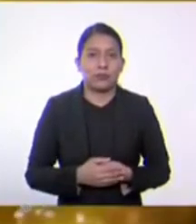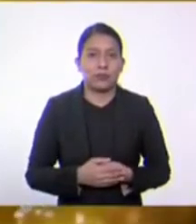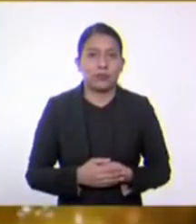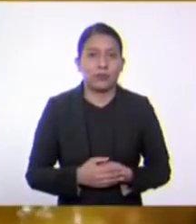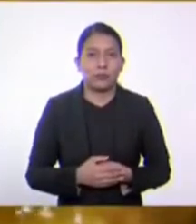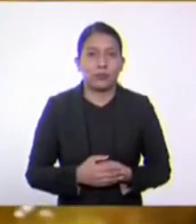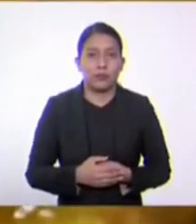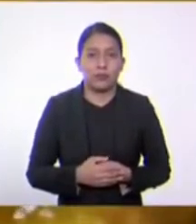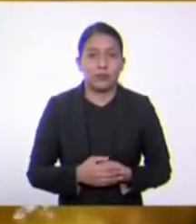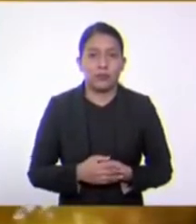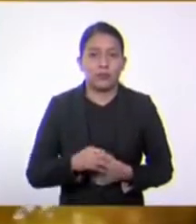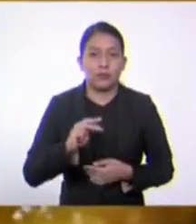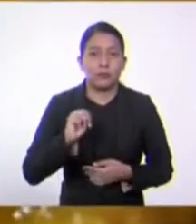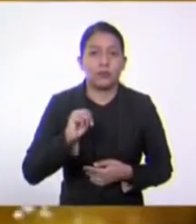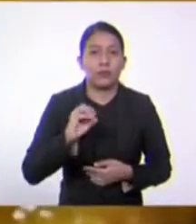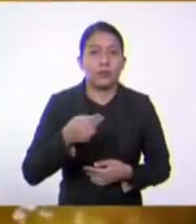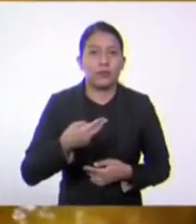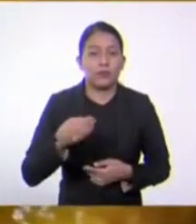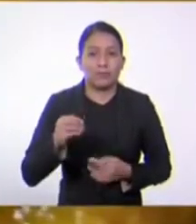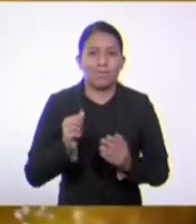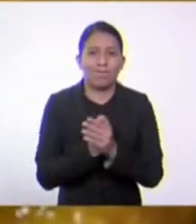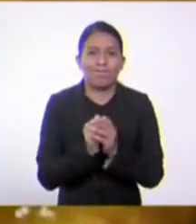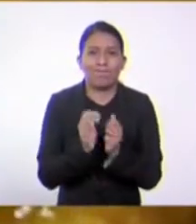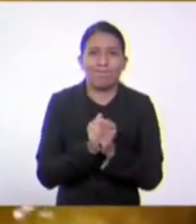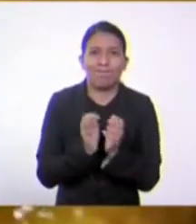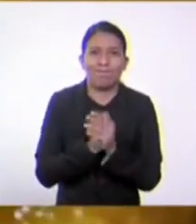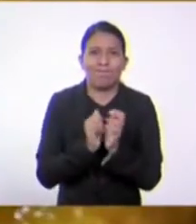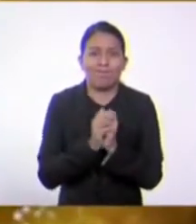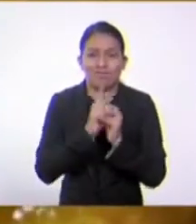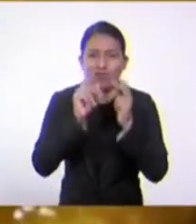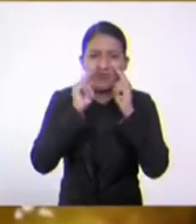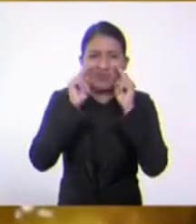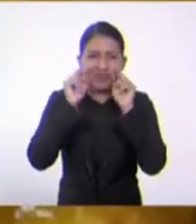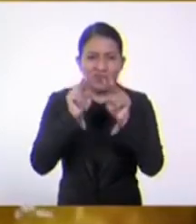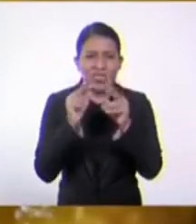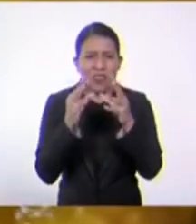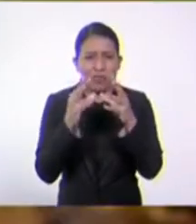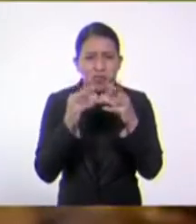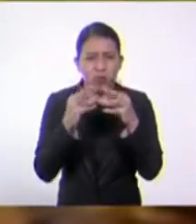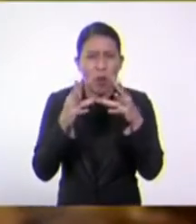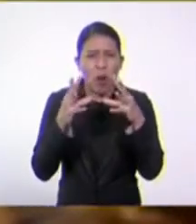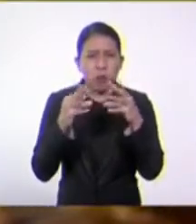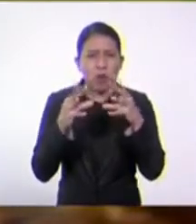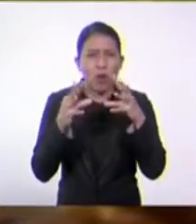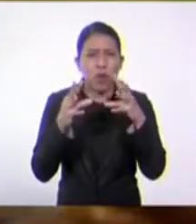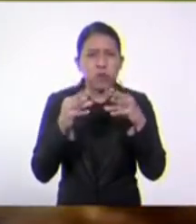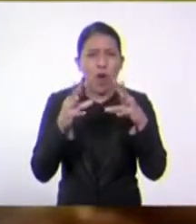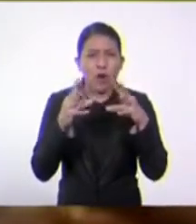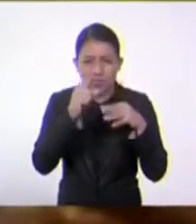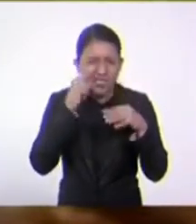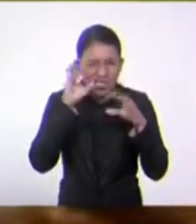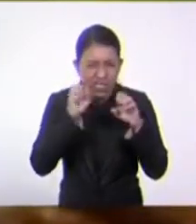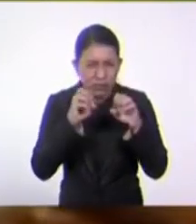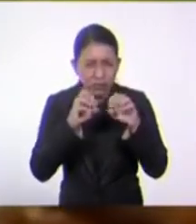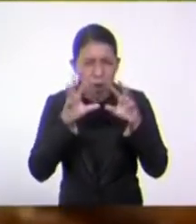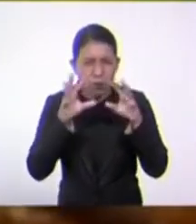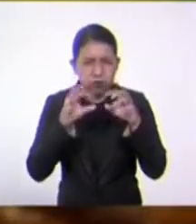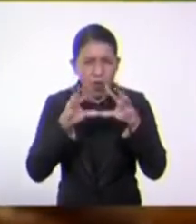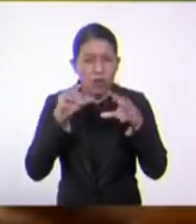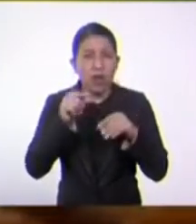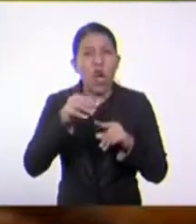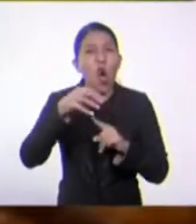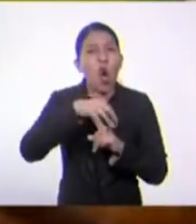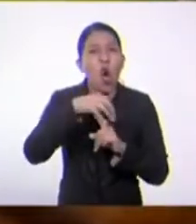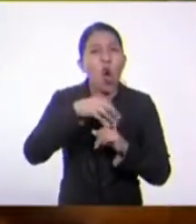Moho problemático. Observa esta masa moviente. Este es el hongo